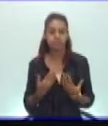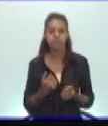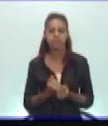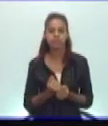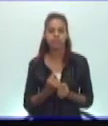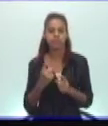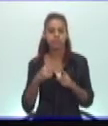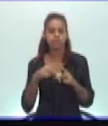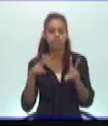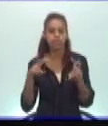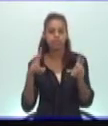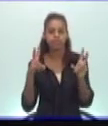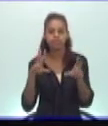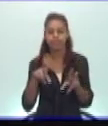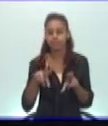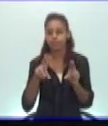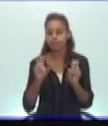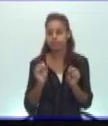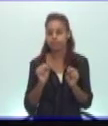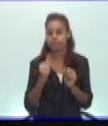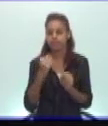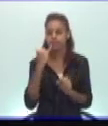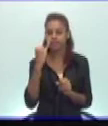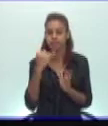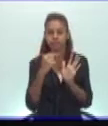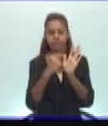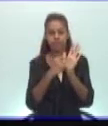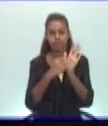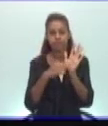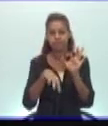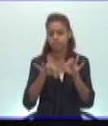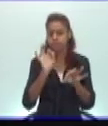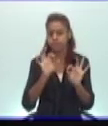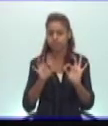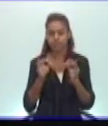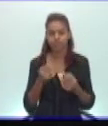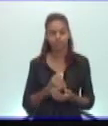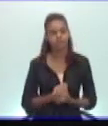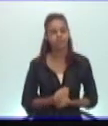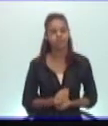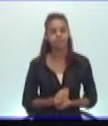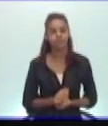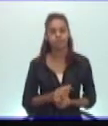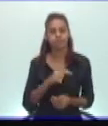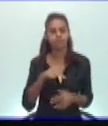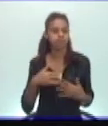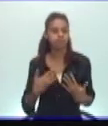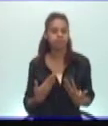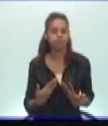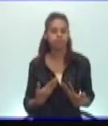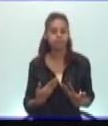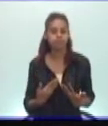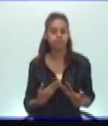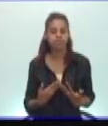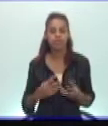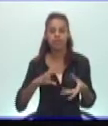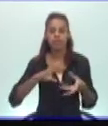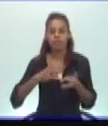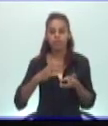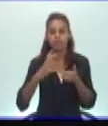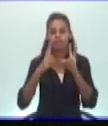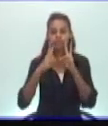nueva temática de esas seis que ustedes debieron elegir sobre este tema. La temática de hoy es Estilos de Vida